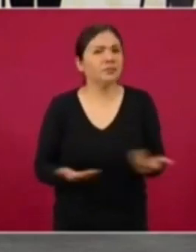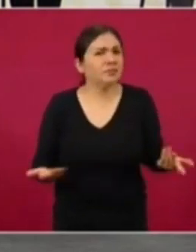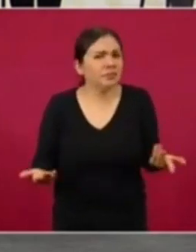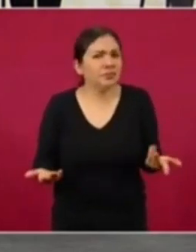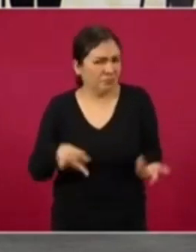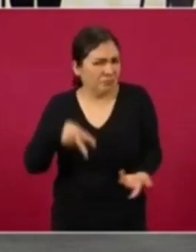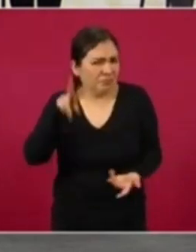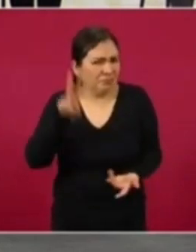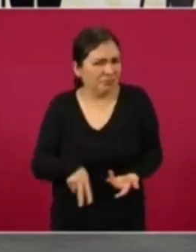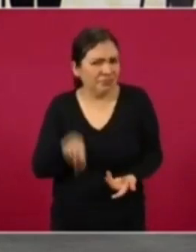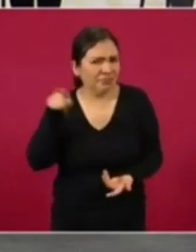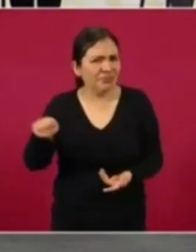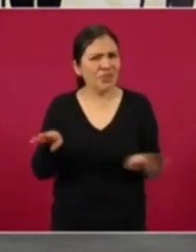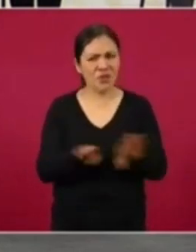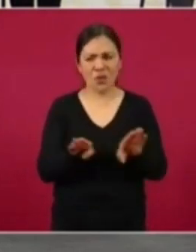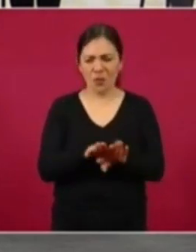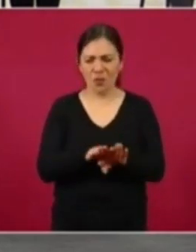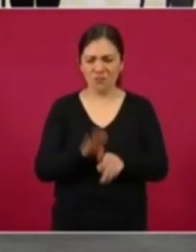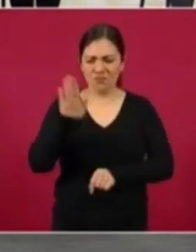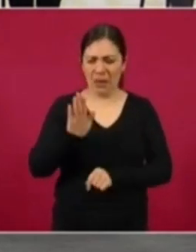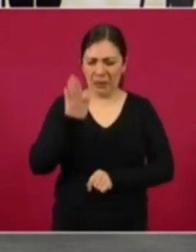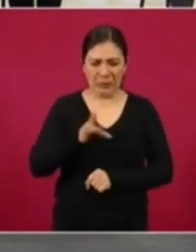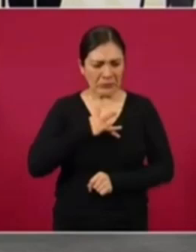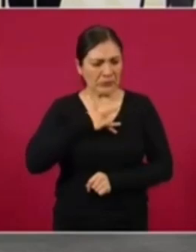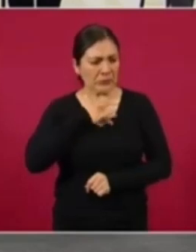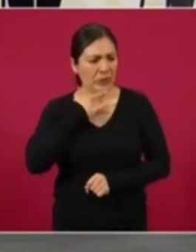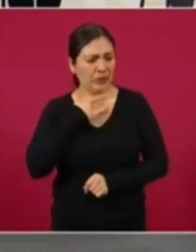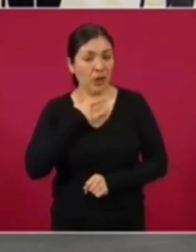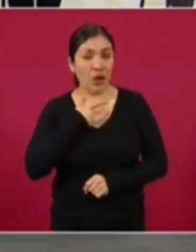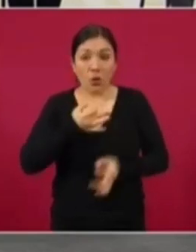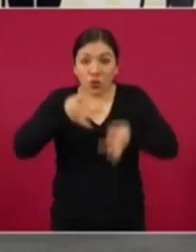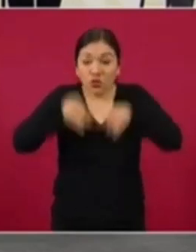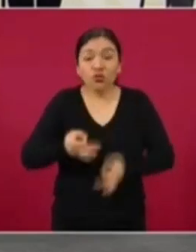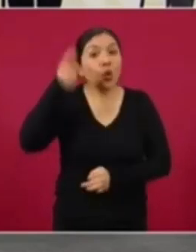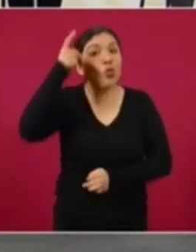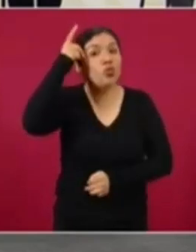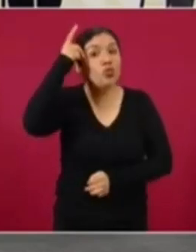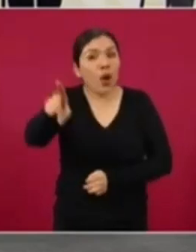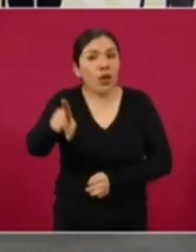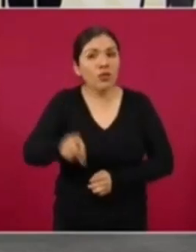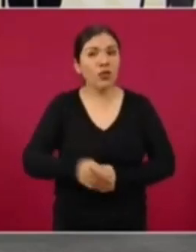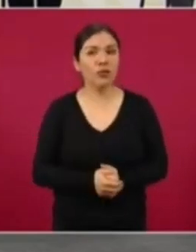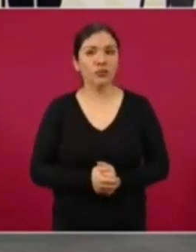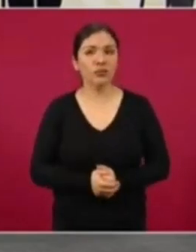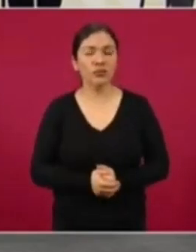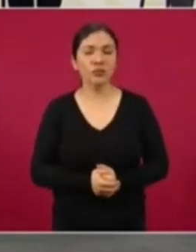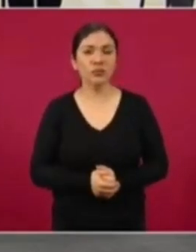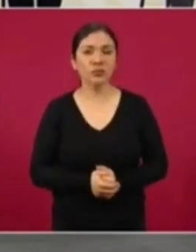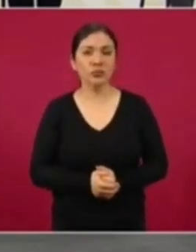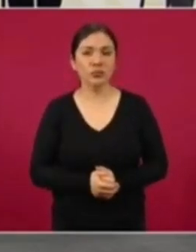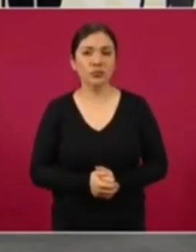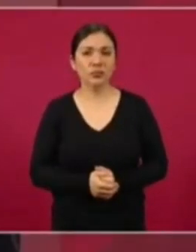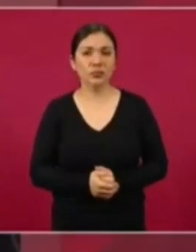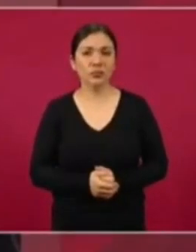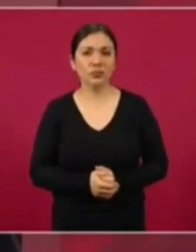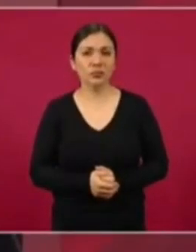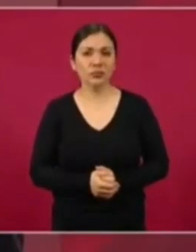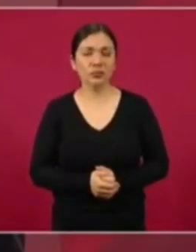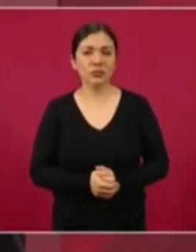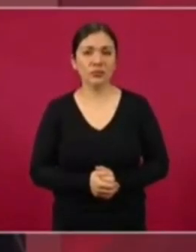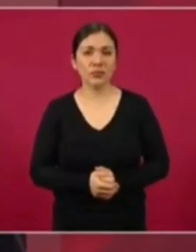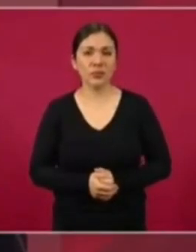sentían los dueños del país?